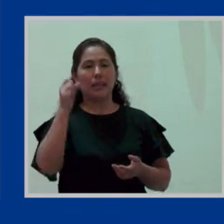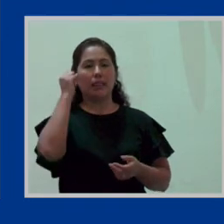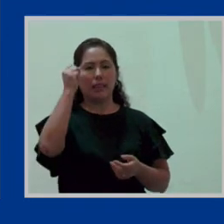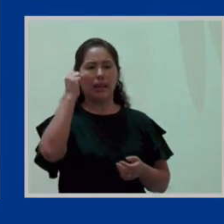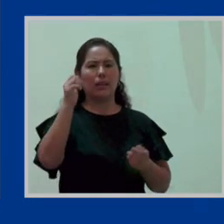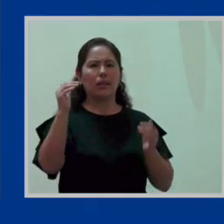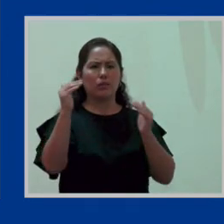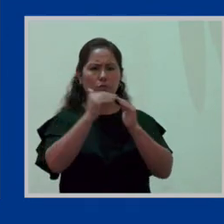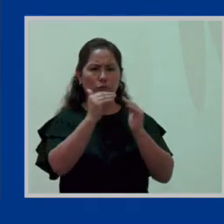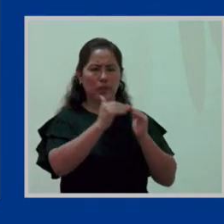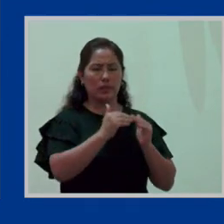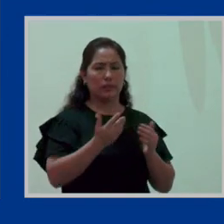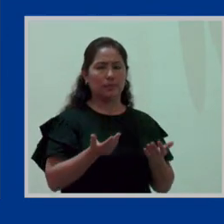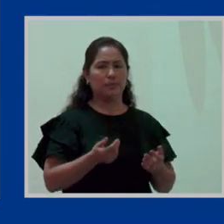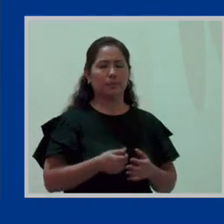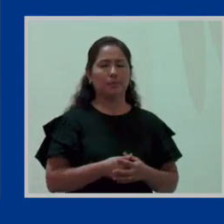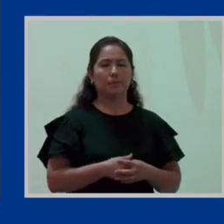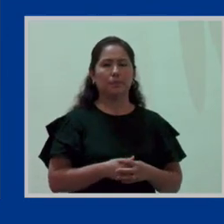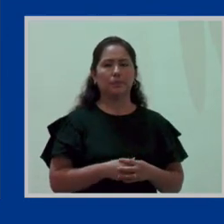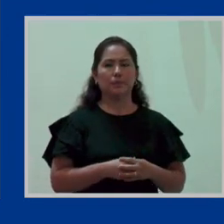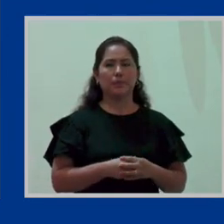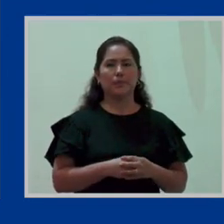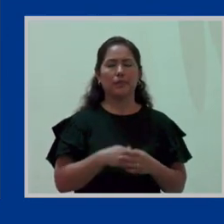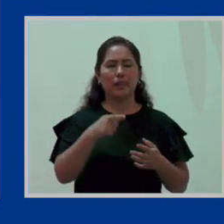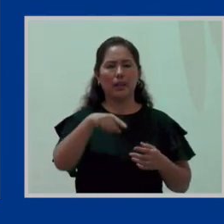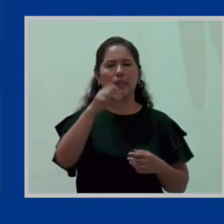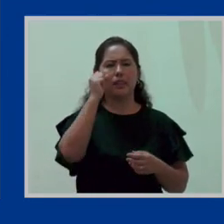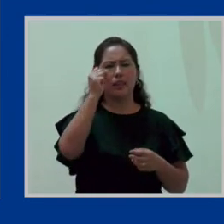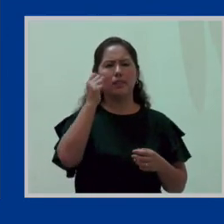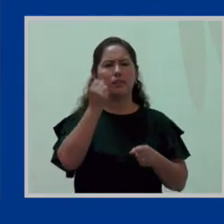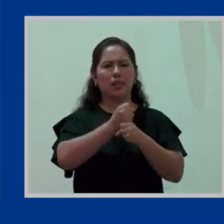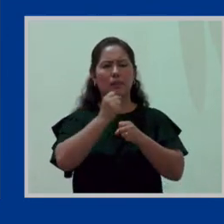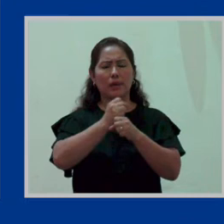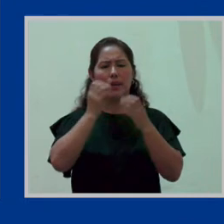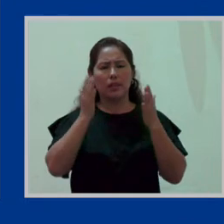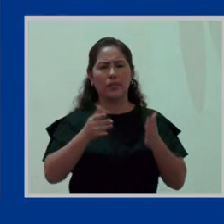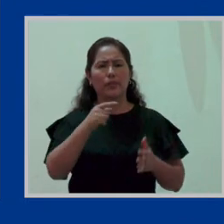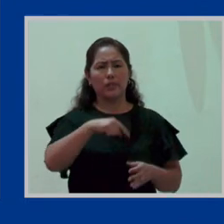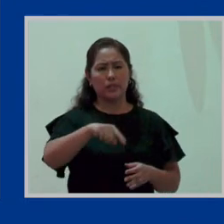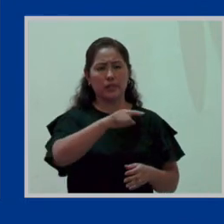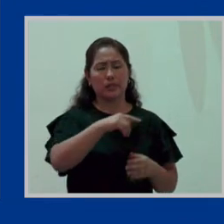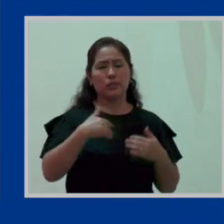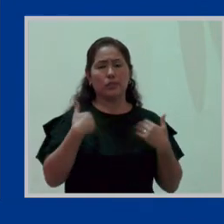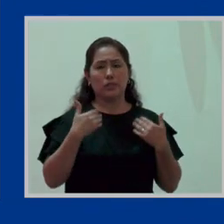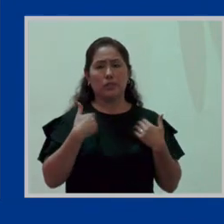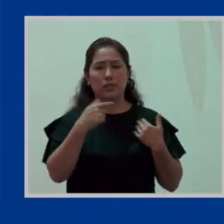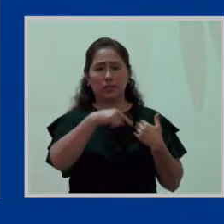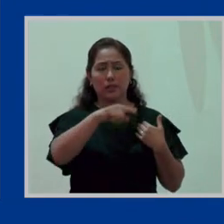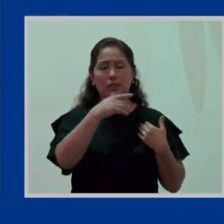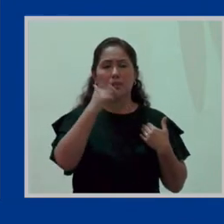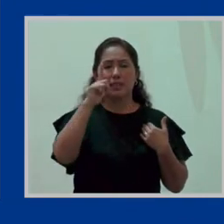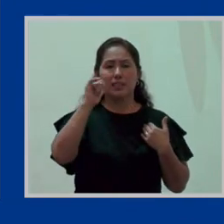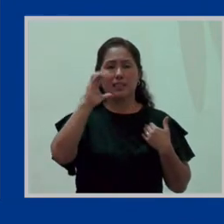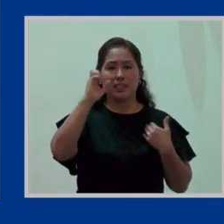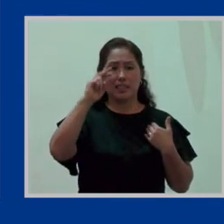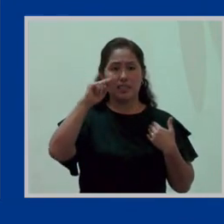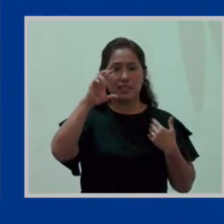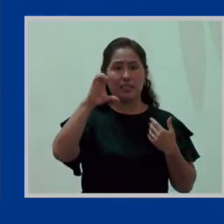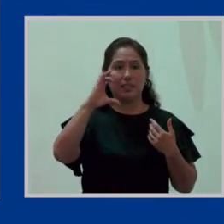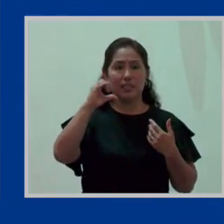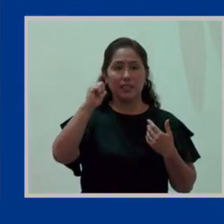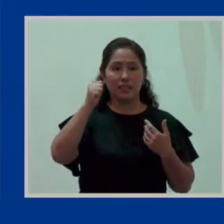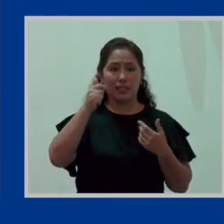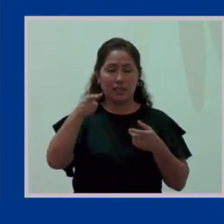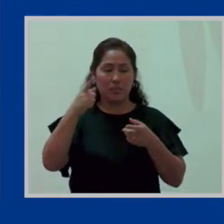transversal. Y es derecho de los trabajadores gozar de esta licencia precisamente para la asistencia médica, decir, para acompañar a sus